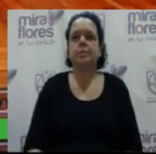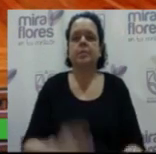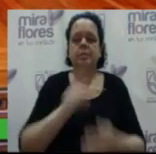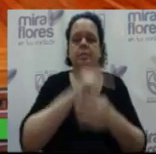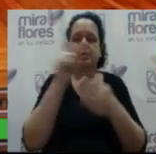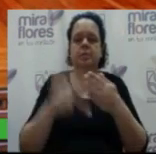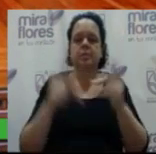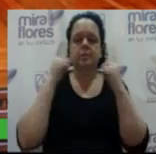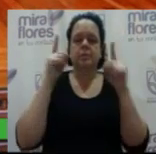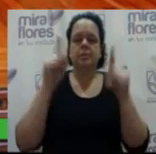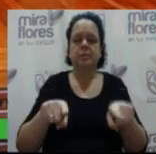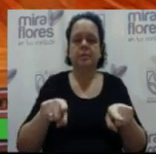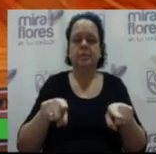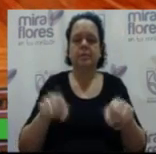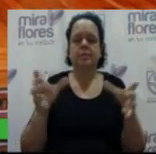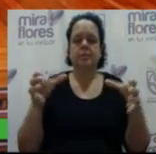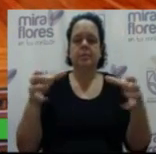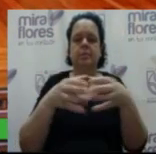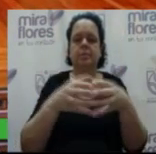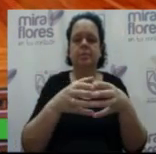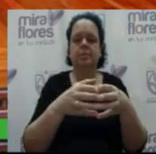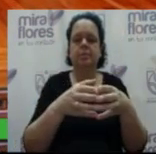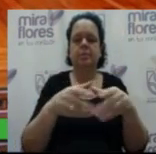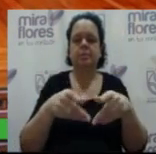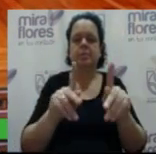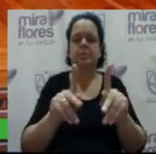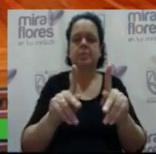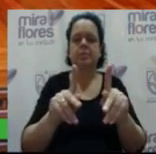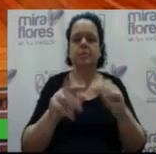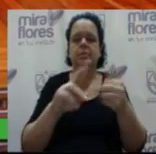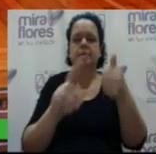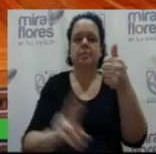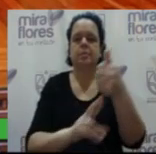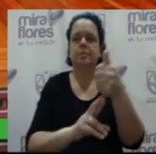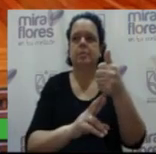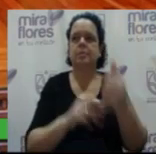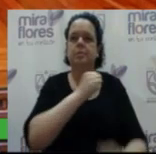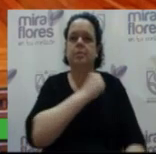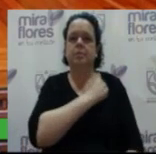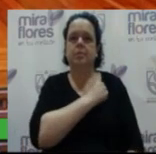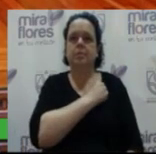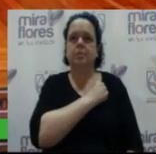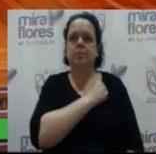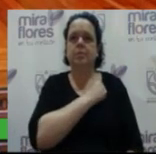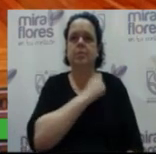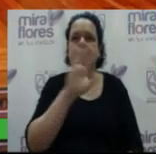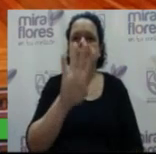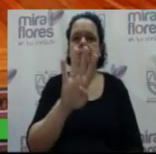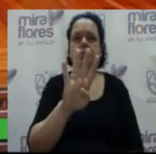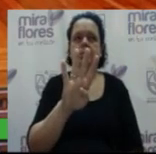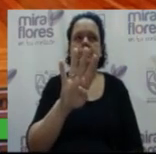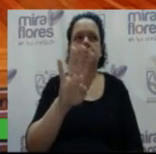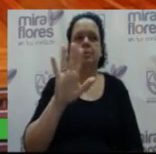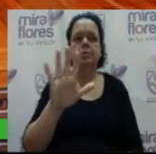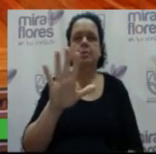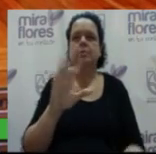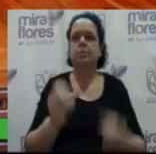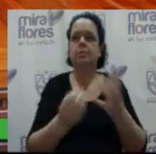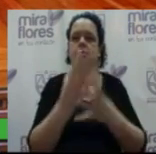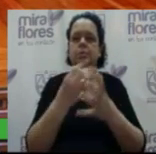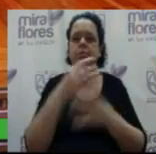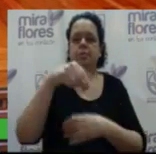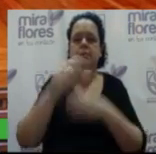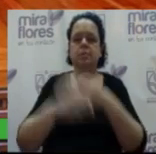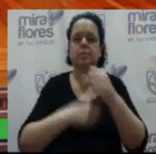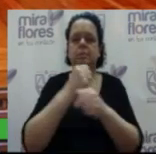Proyecto de acuerdo de Consejo que aprueba la licencia solicitada por la regidora Susana Stiglitz-Watson por los días 4 y 5 de septiembre del presente